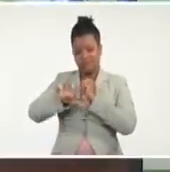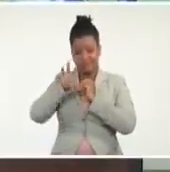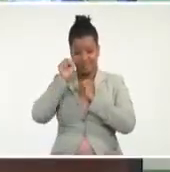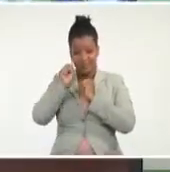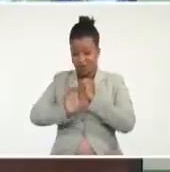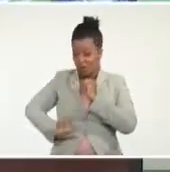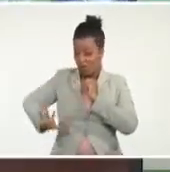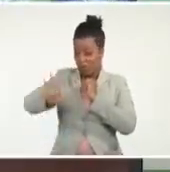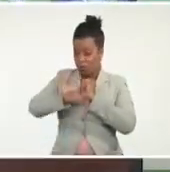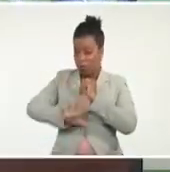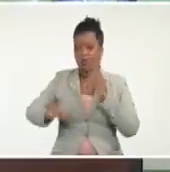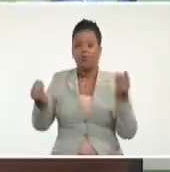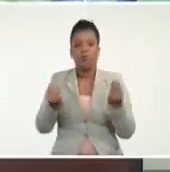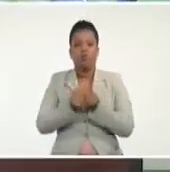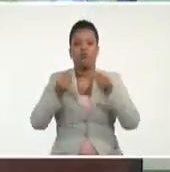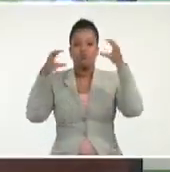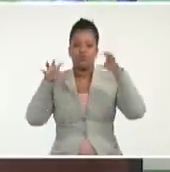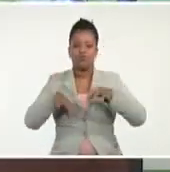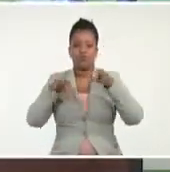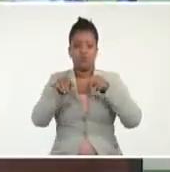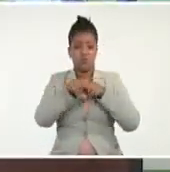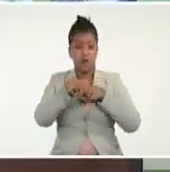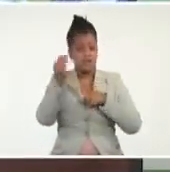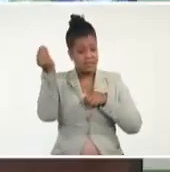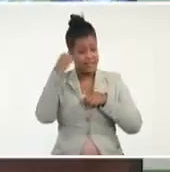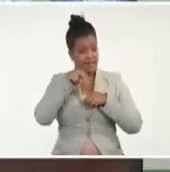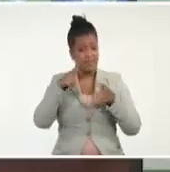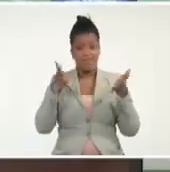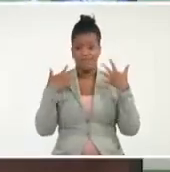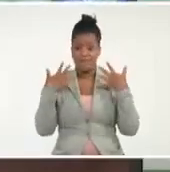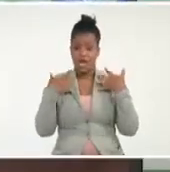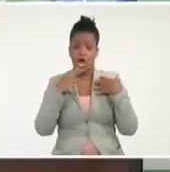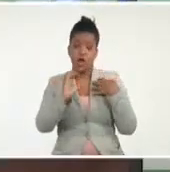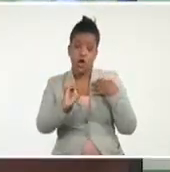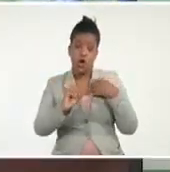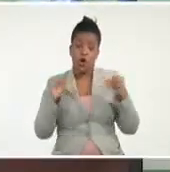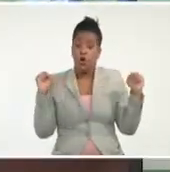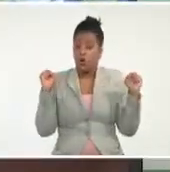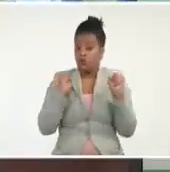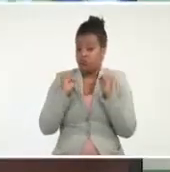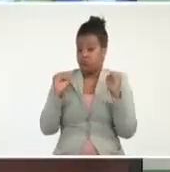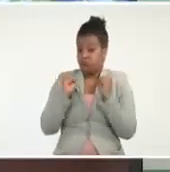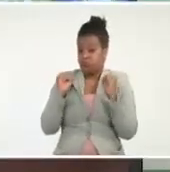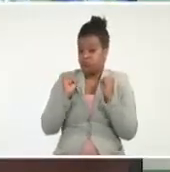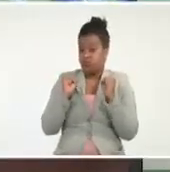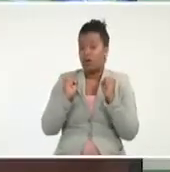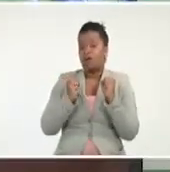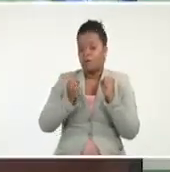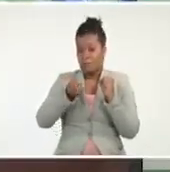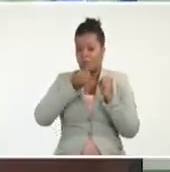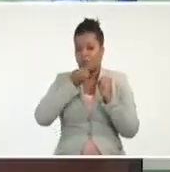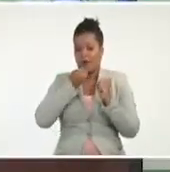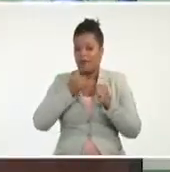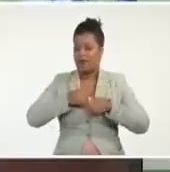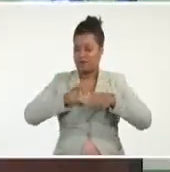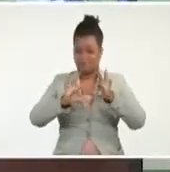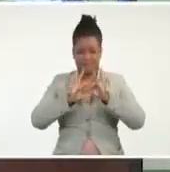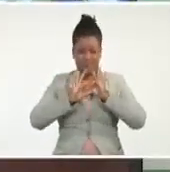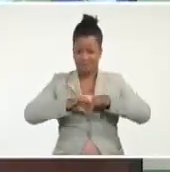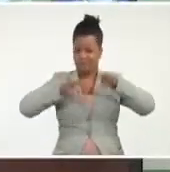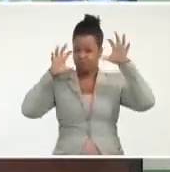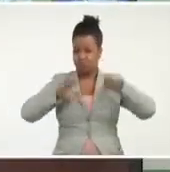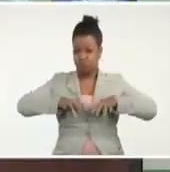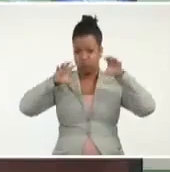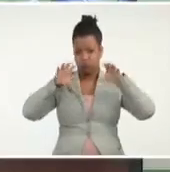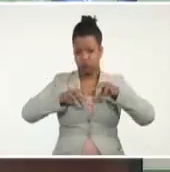saben que las tormentas eléctricas de verano o bien las de invierno cuando viene un frente frío, ahí puede haber fenómenos severos, ahí